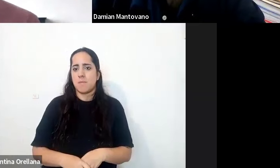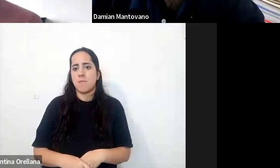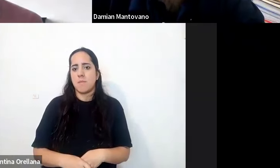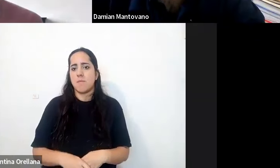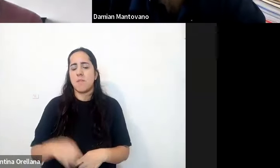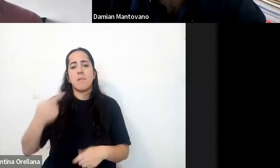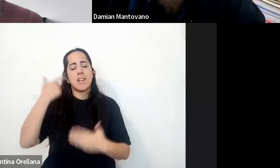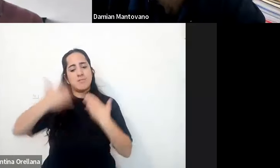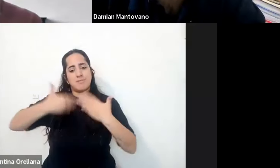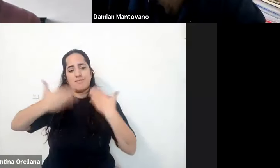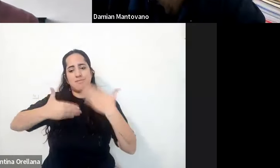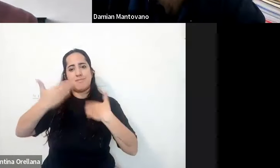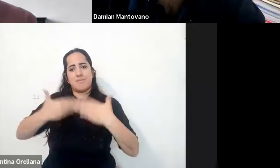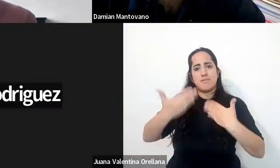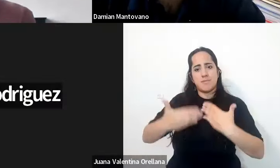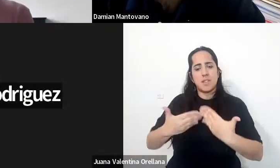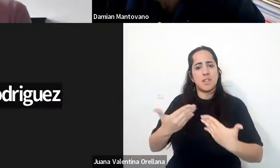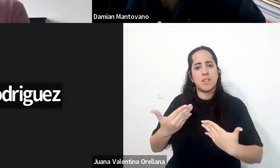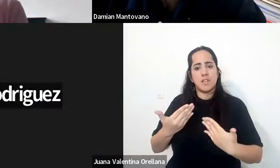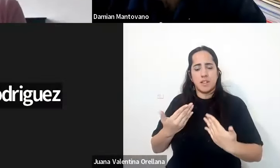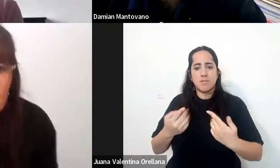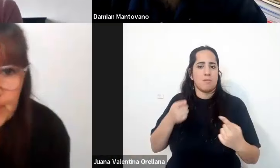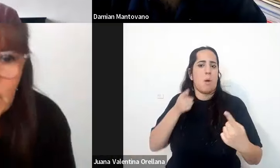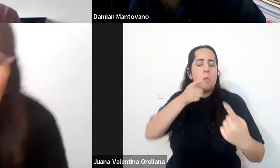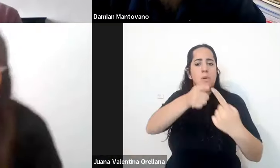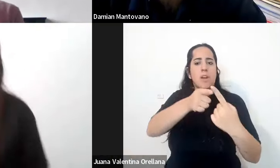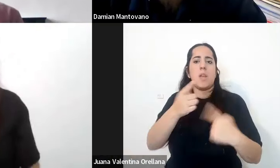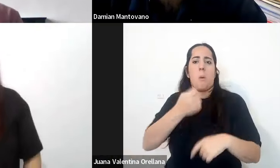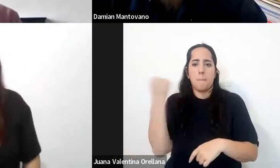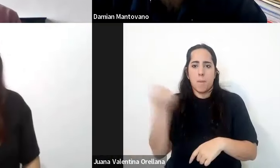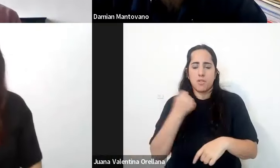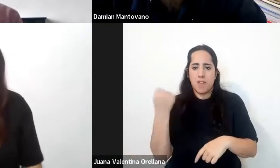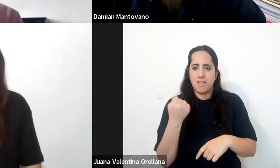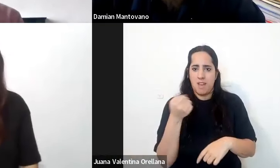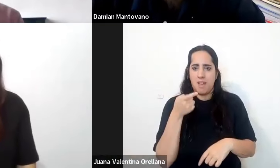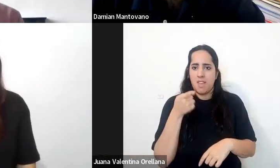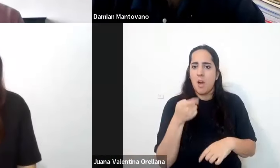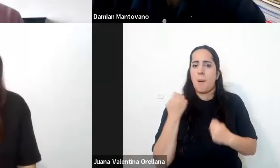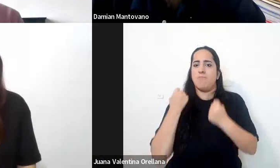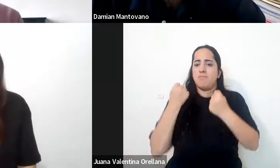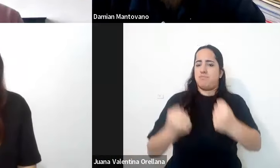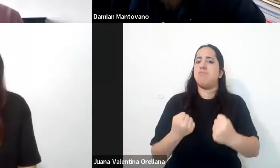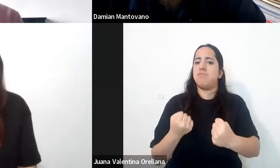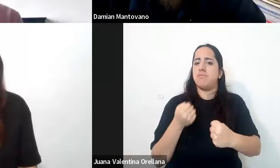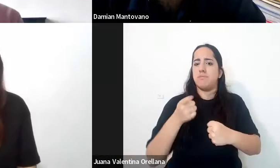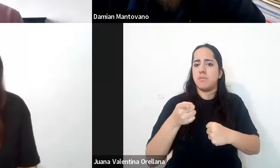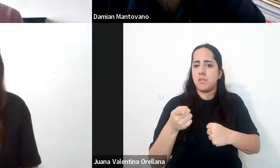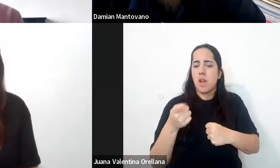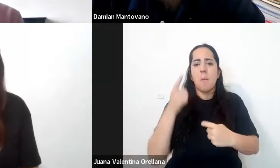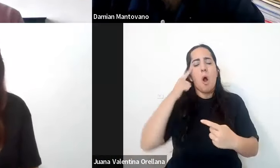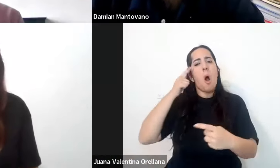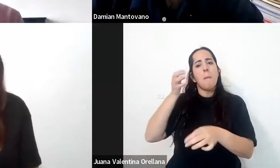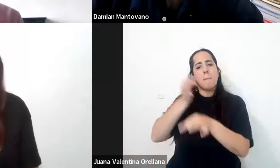construir uno de los desafíos centrales que estamos teniendo más por delante que es fortalecer una corresponsabilidad pedagógica